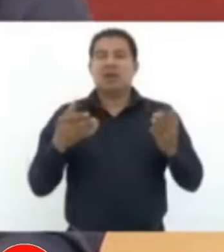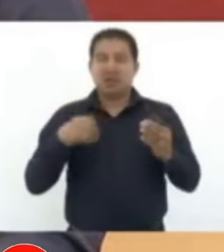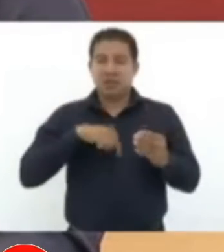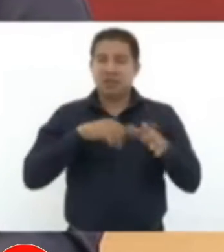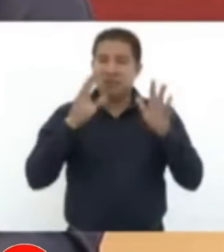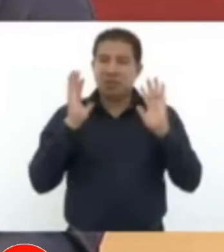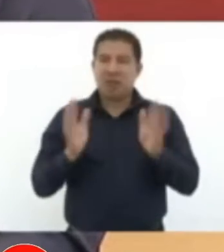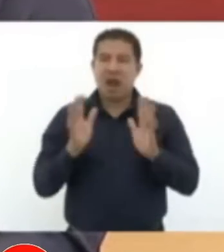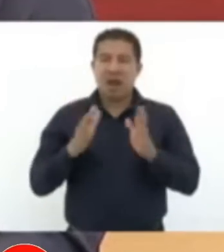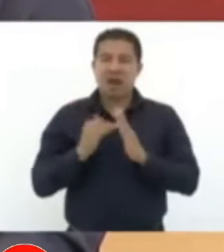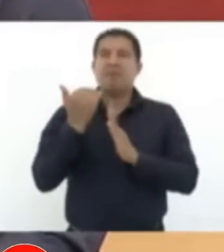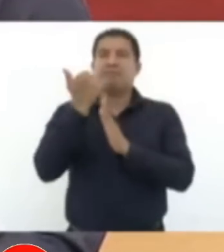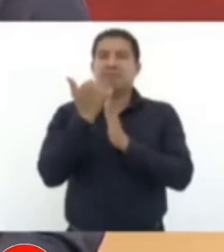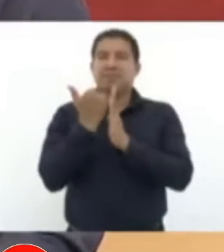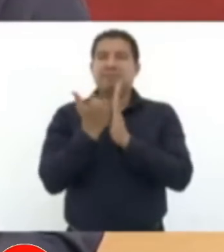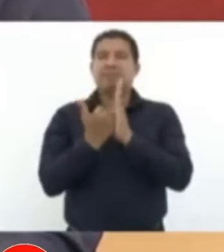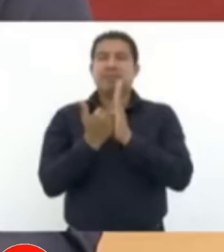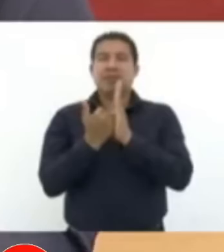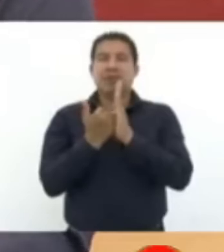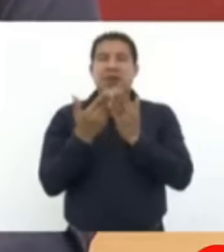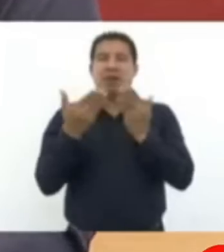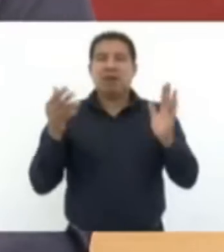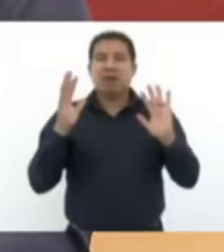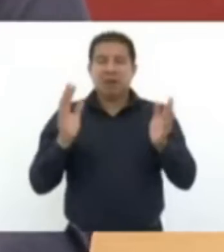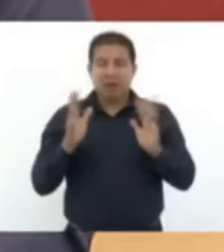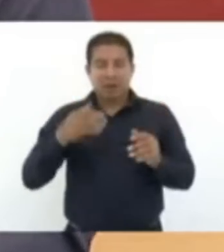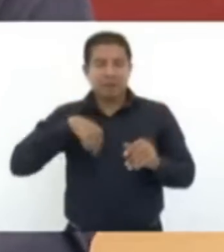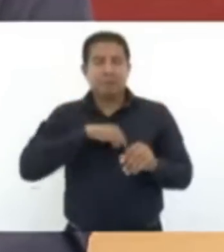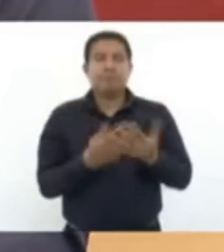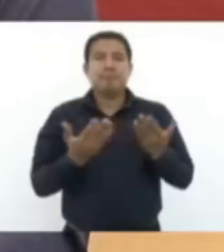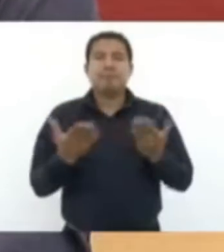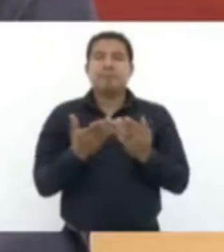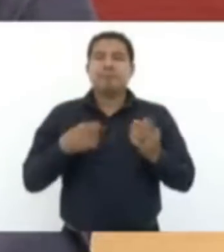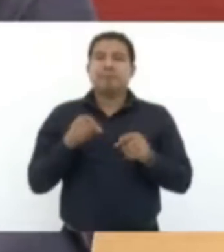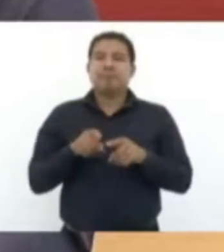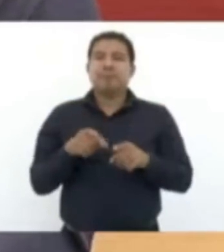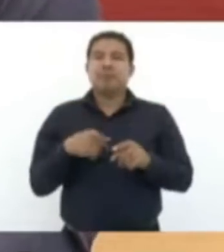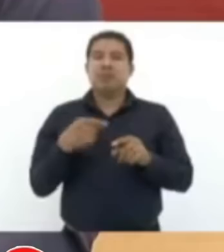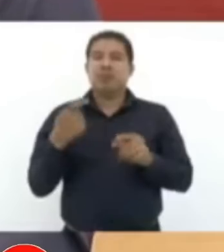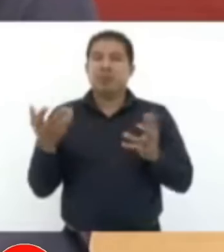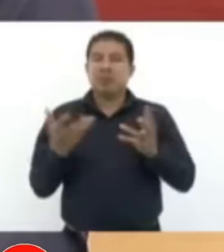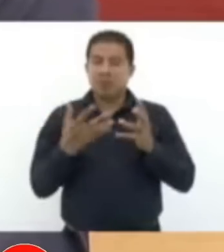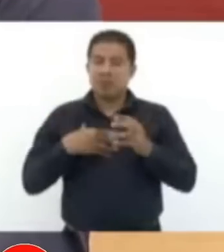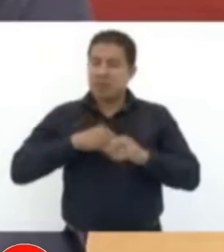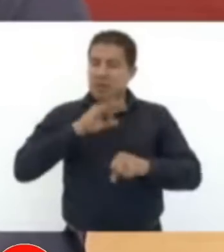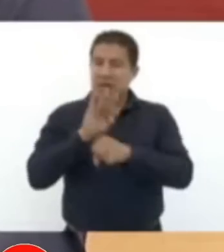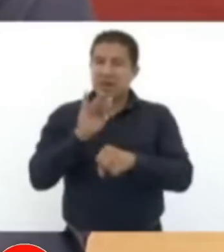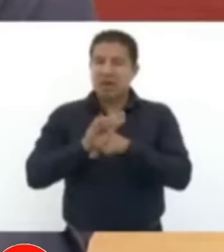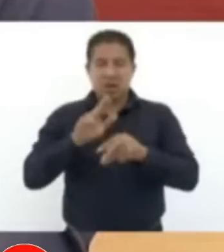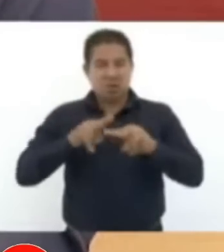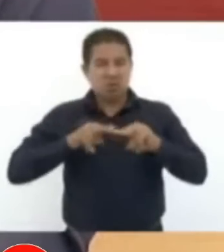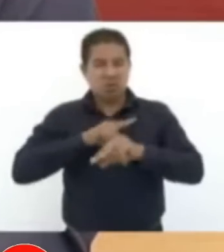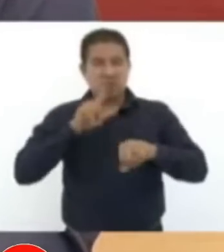bajó la pandemia, y ahora estamos llevando a cabo un plan nacional